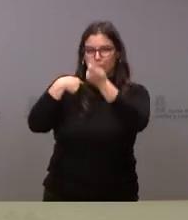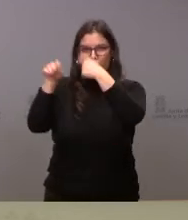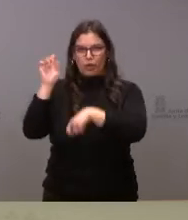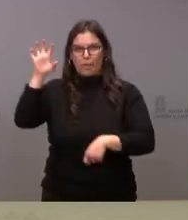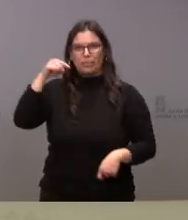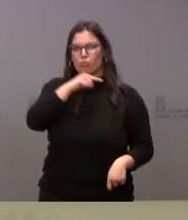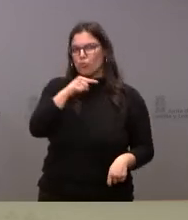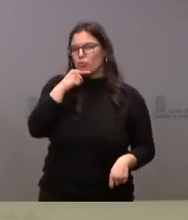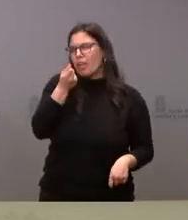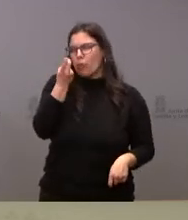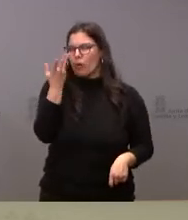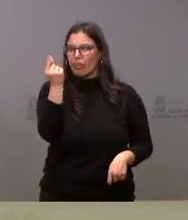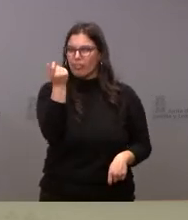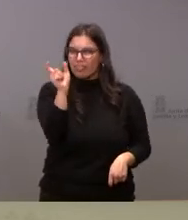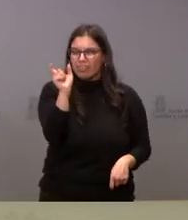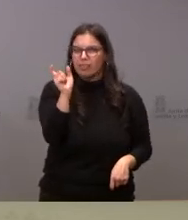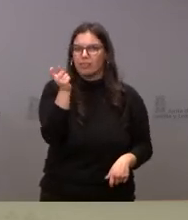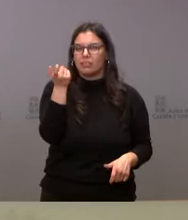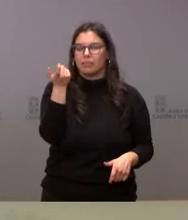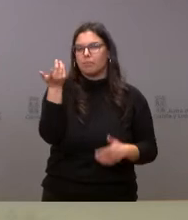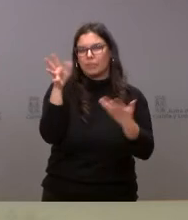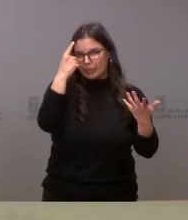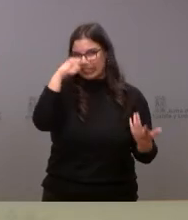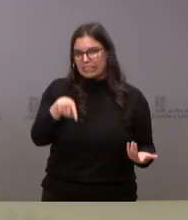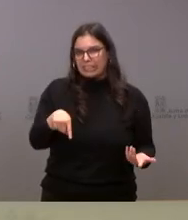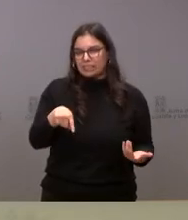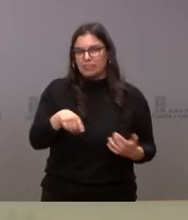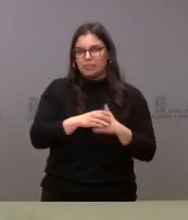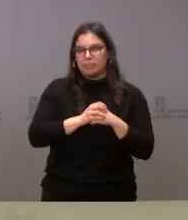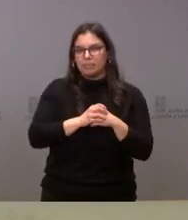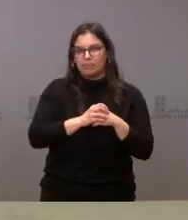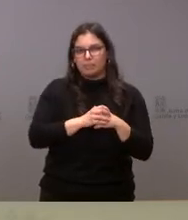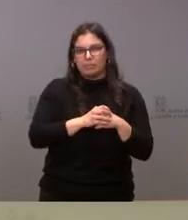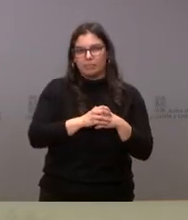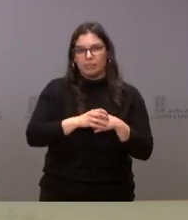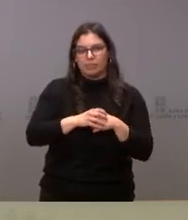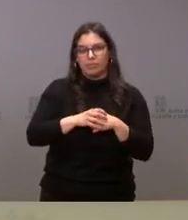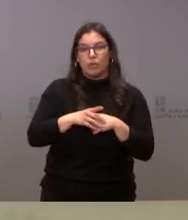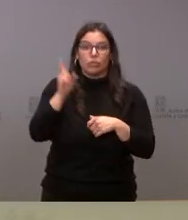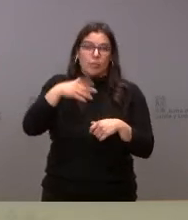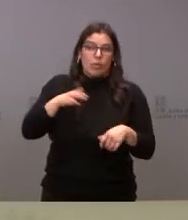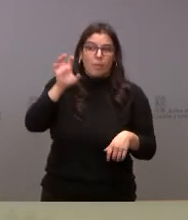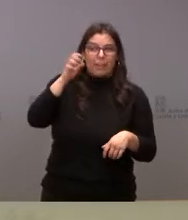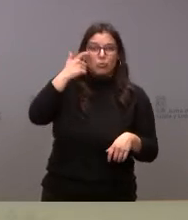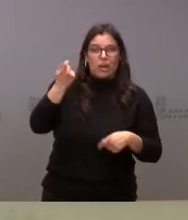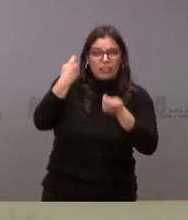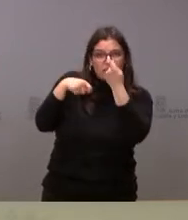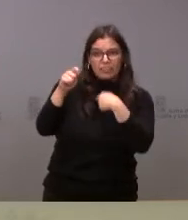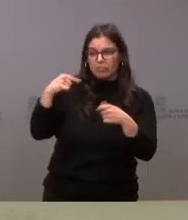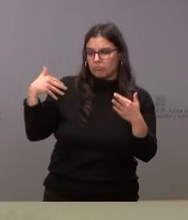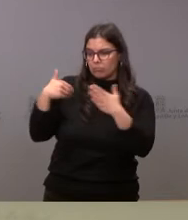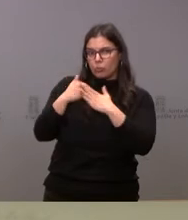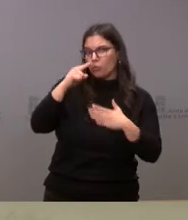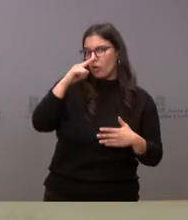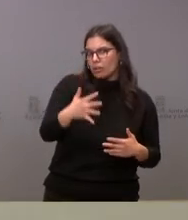¿De qué cifra estamos hablando? ¿Cuánto habría exportado Castilla y León a Rusia? Y, por extensión, también a Ucrania en el último año, en los últimos